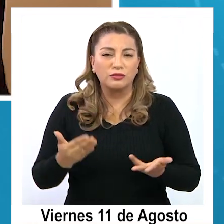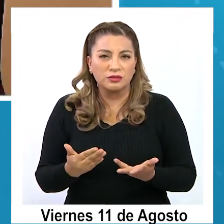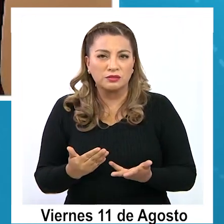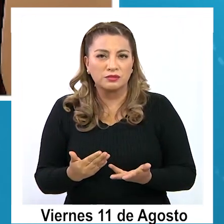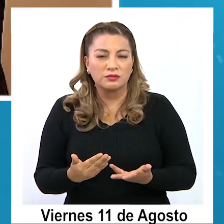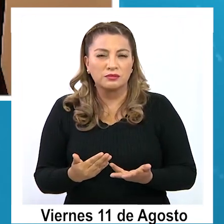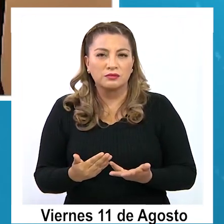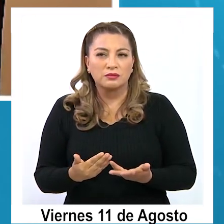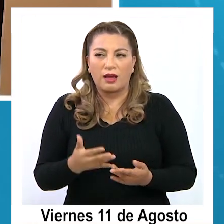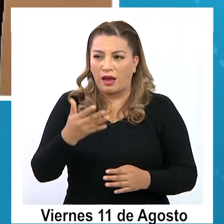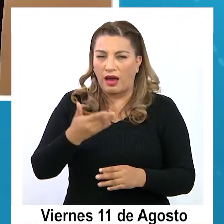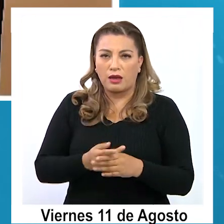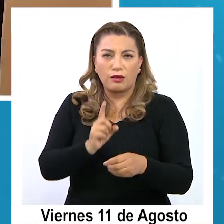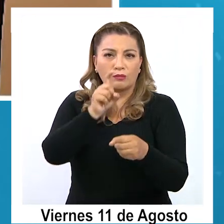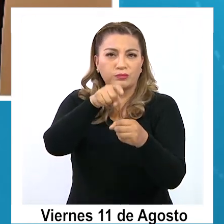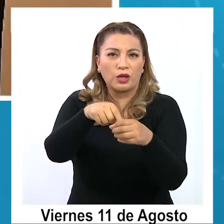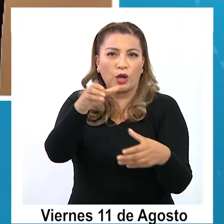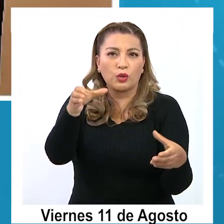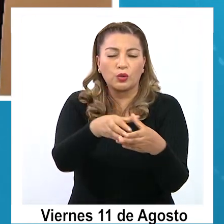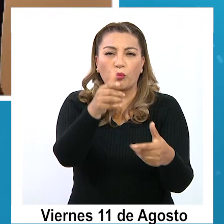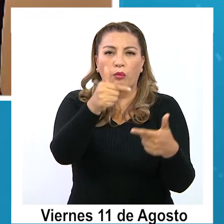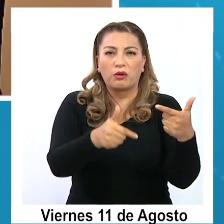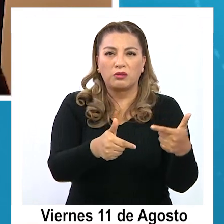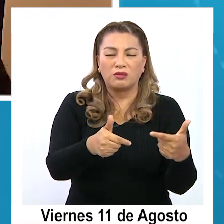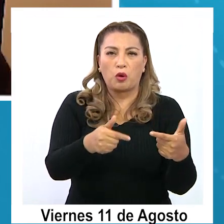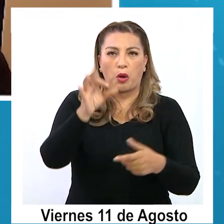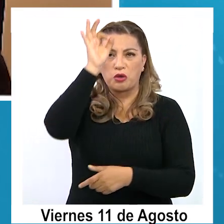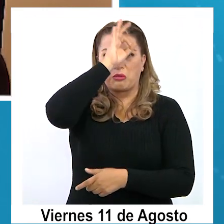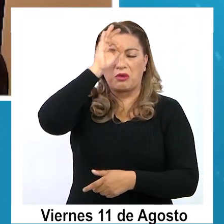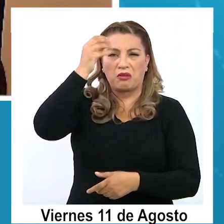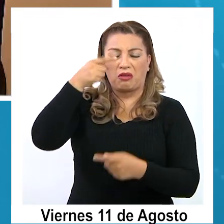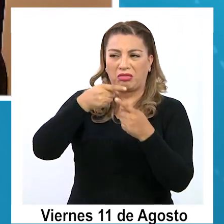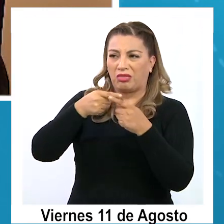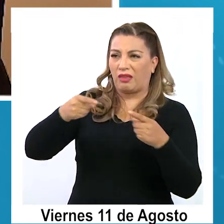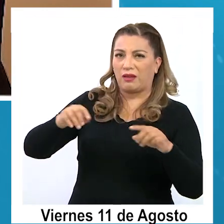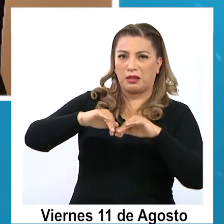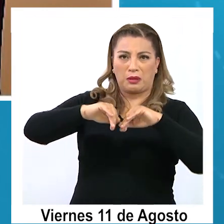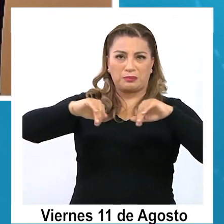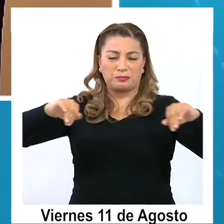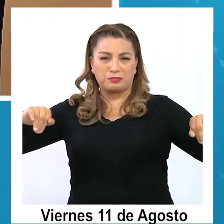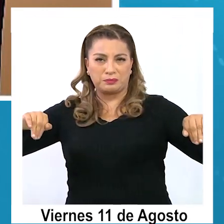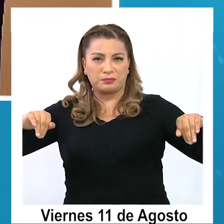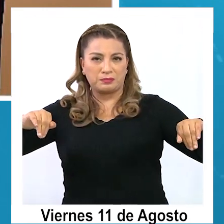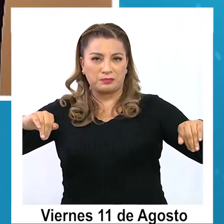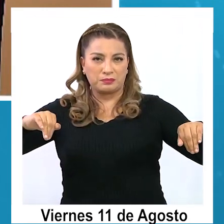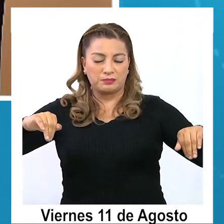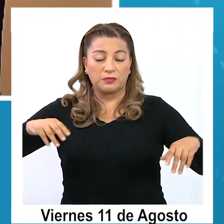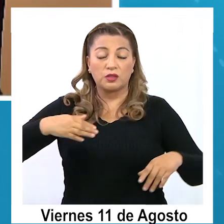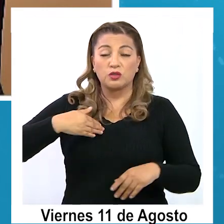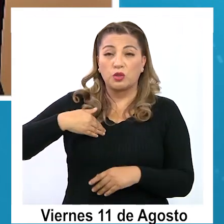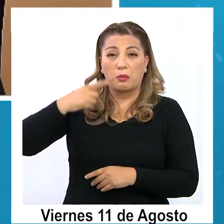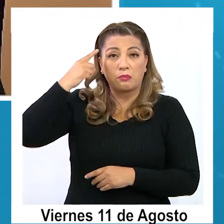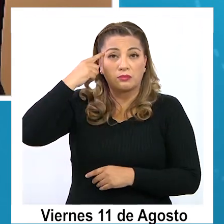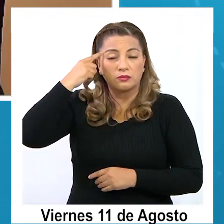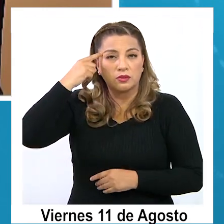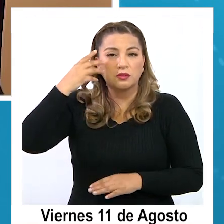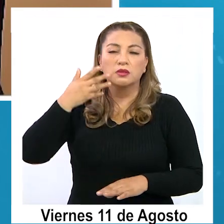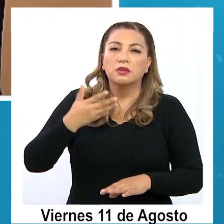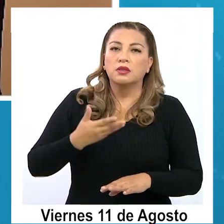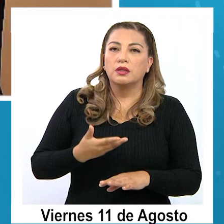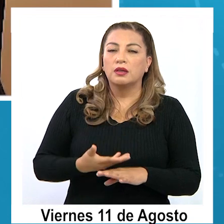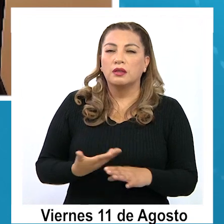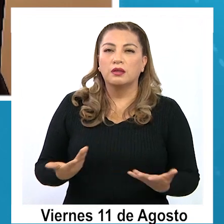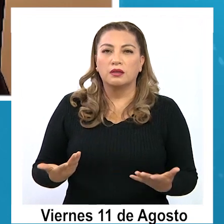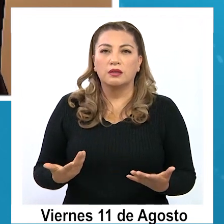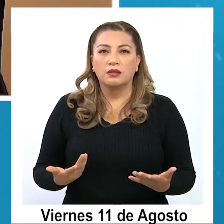partidos y además se han ido al otro extremo, ¿no?, como que nos movemos, yo creo que hay bus que